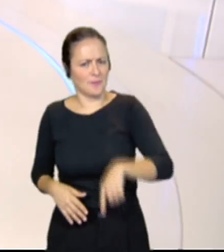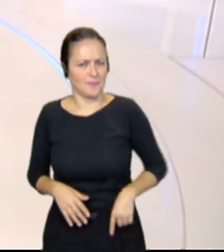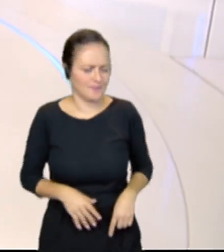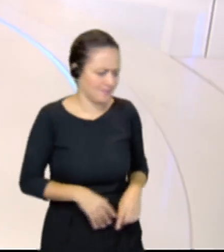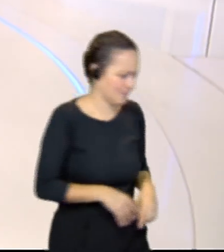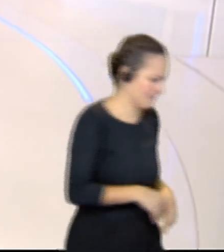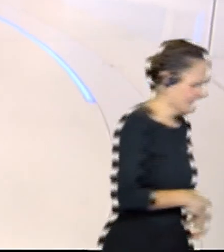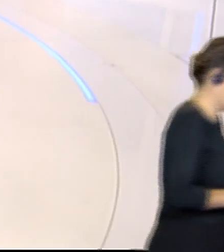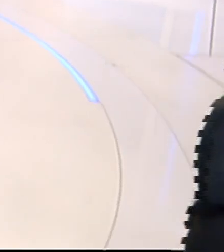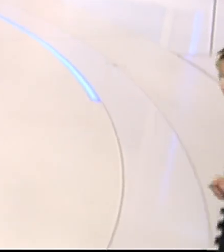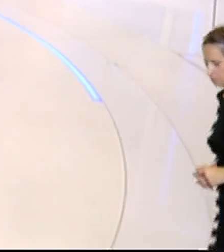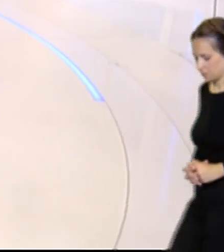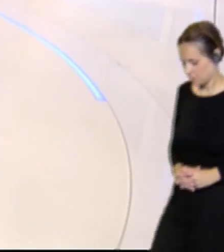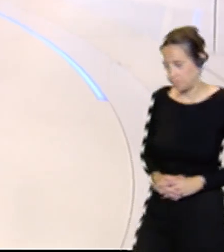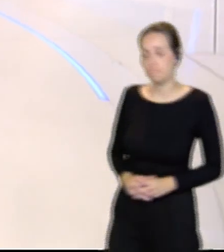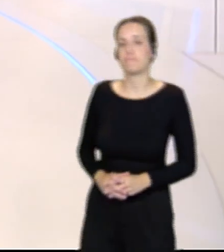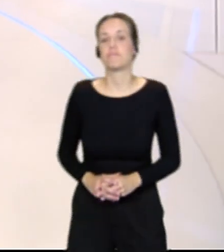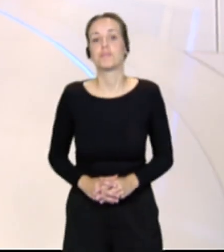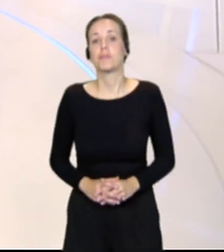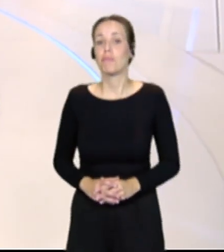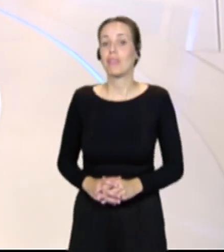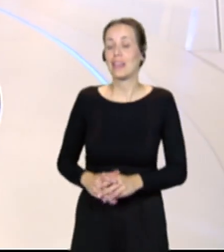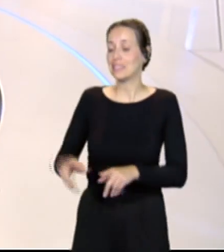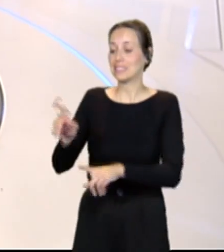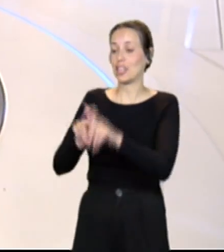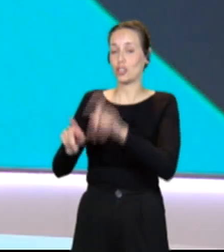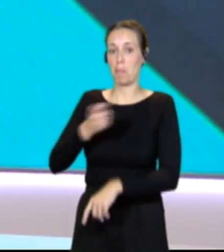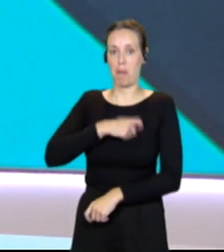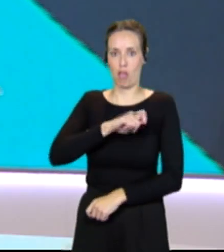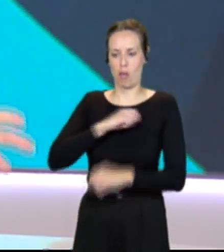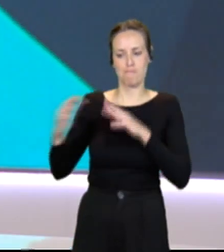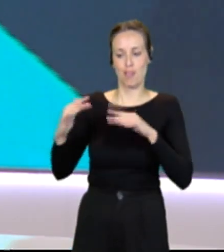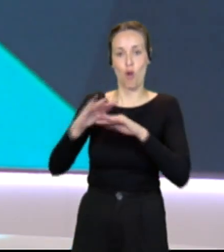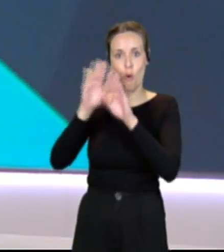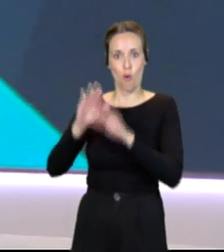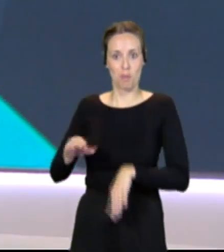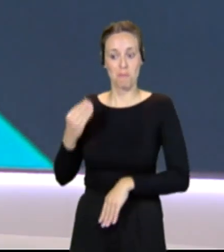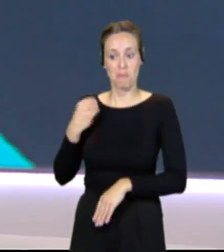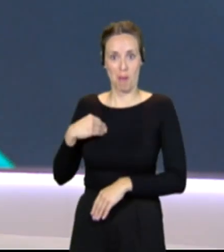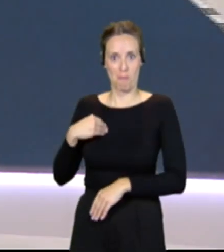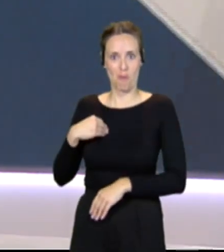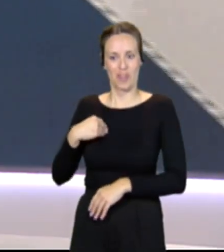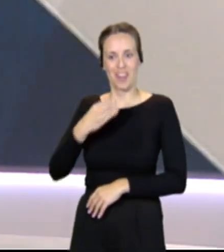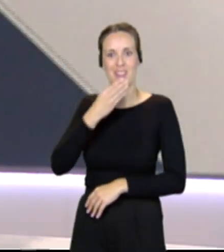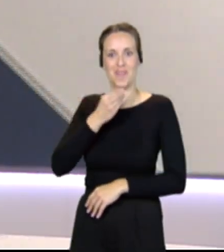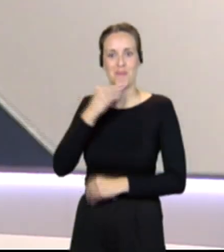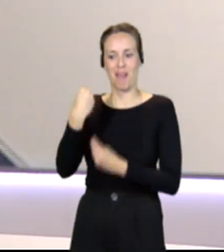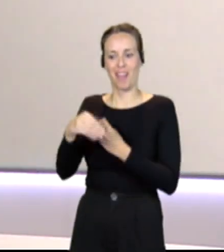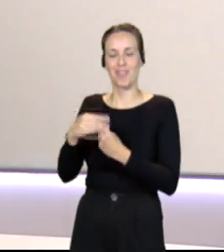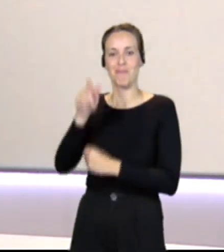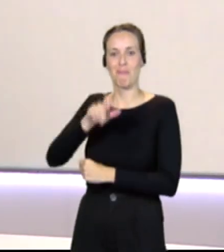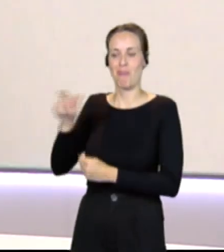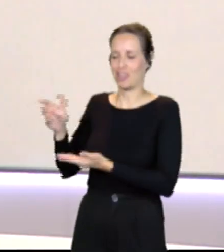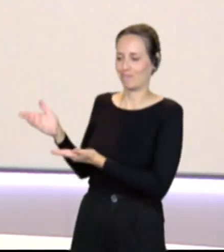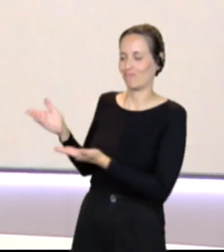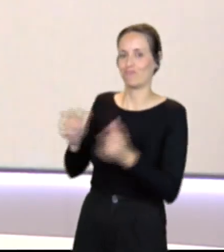En el último partido de la selección española, Las Palmas de Gran Canaria puso a disposición de los vecinos, de los ciudadanos, una